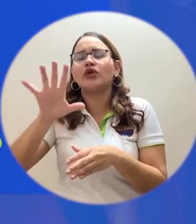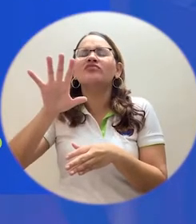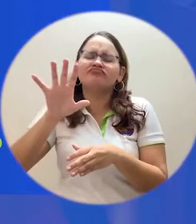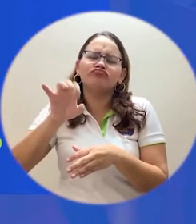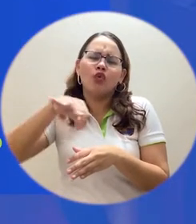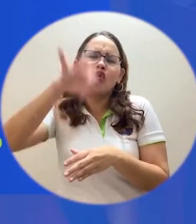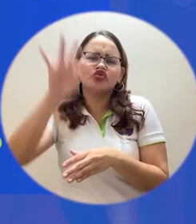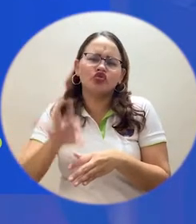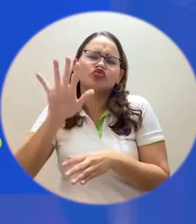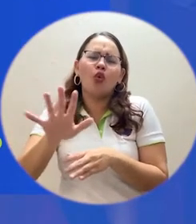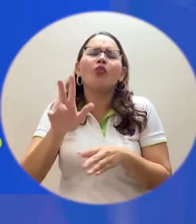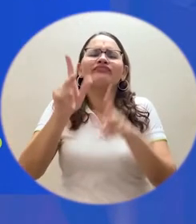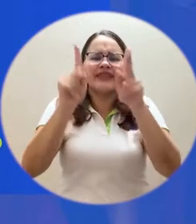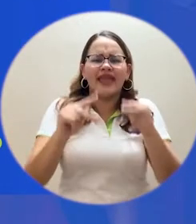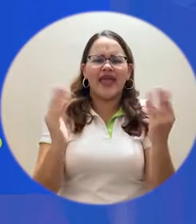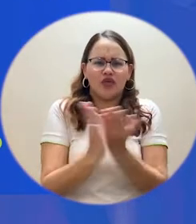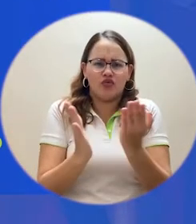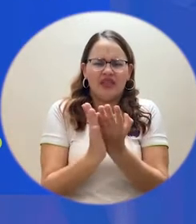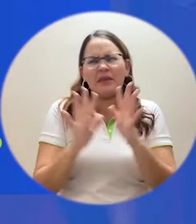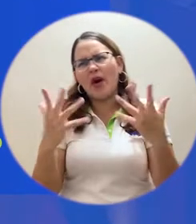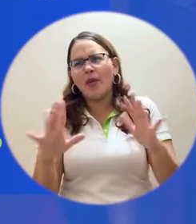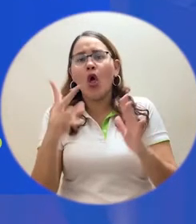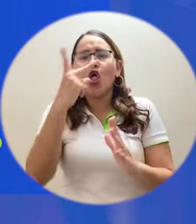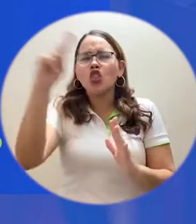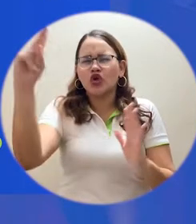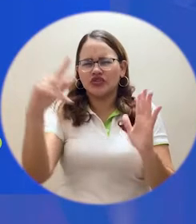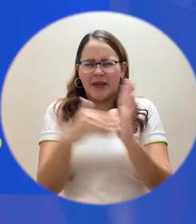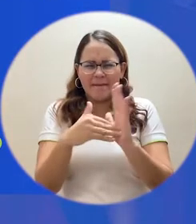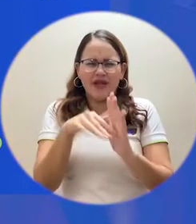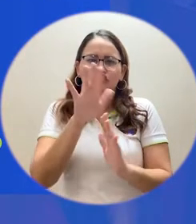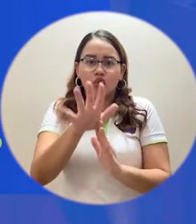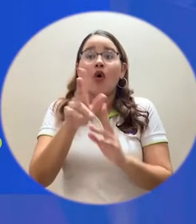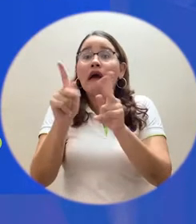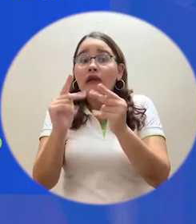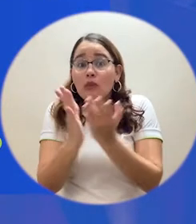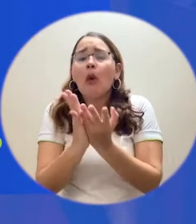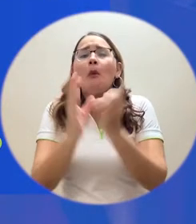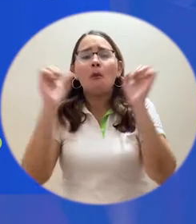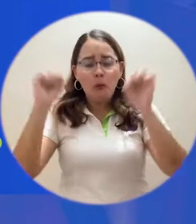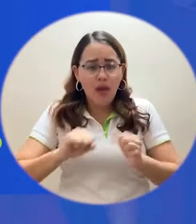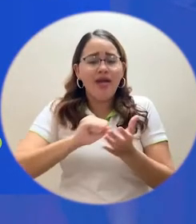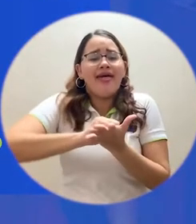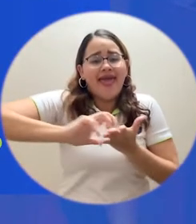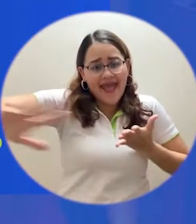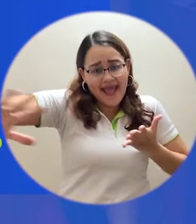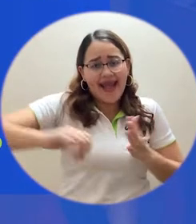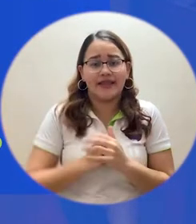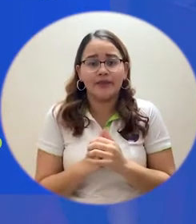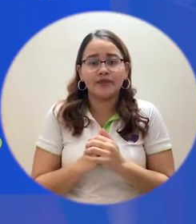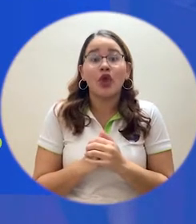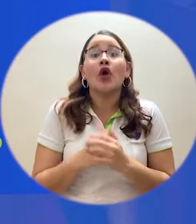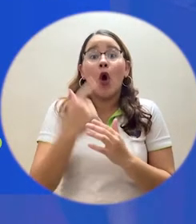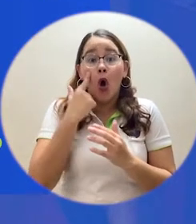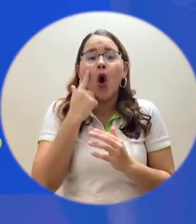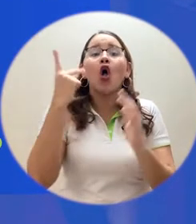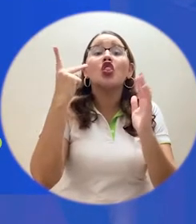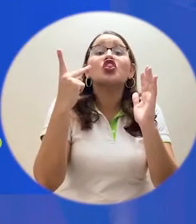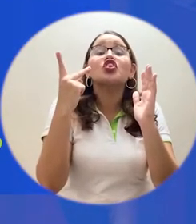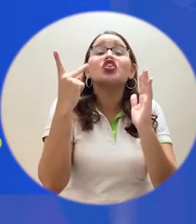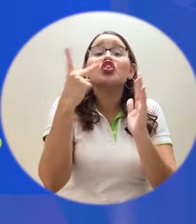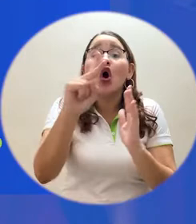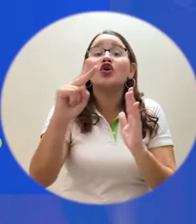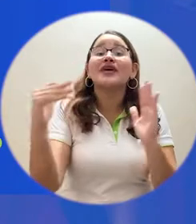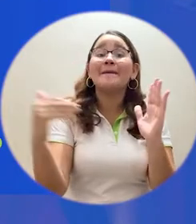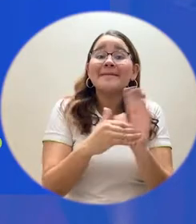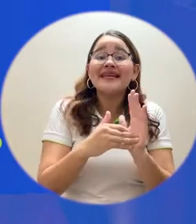decir, 12.710 estudiantes de pregrado presencial y a distancia tendrán gratuidad en su matrícula en el segundo semestre del año.